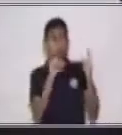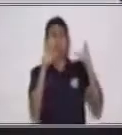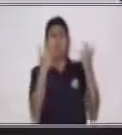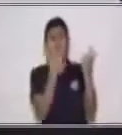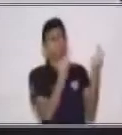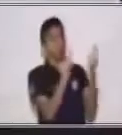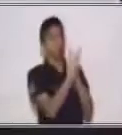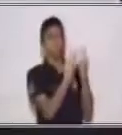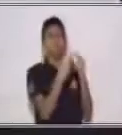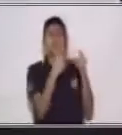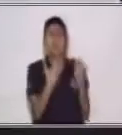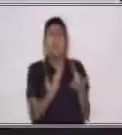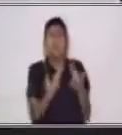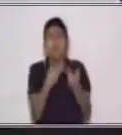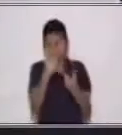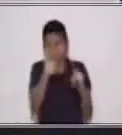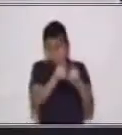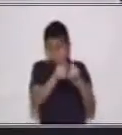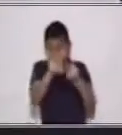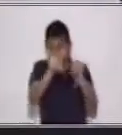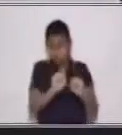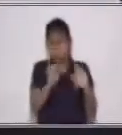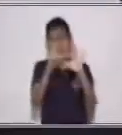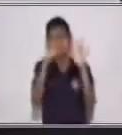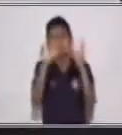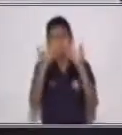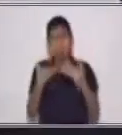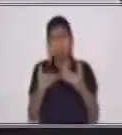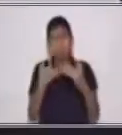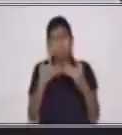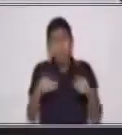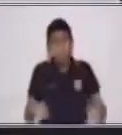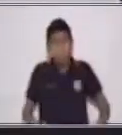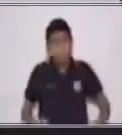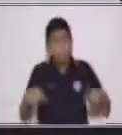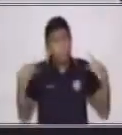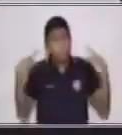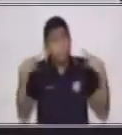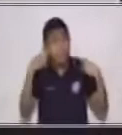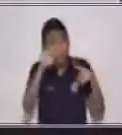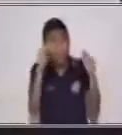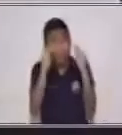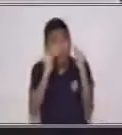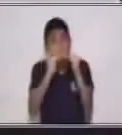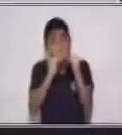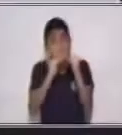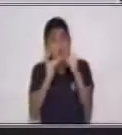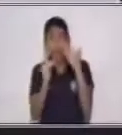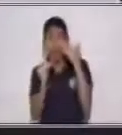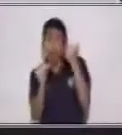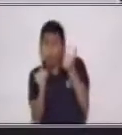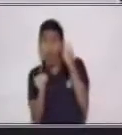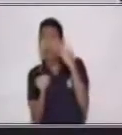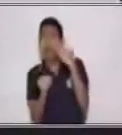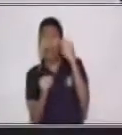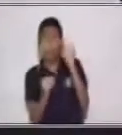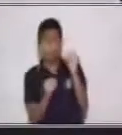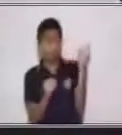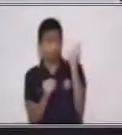También cuéntame si tus abuelitos viven contigo. Quiero escuchar. ¡Oh, muy bien!